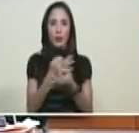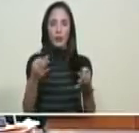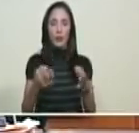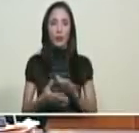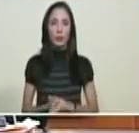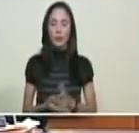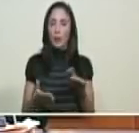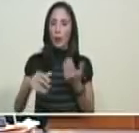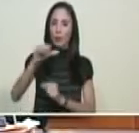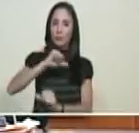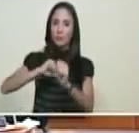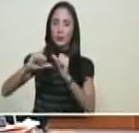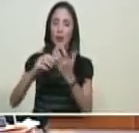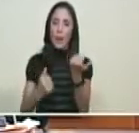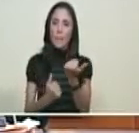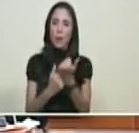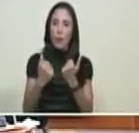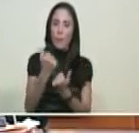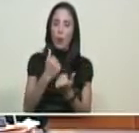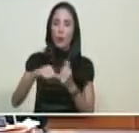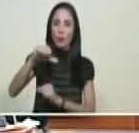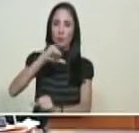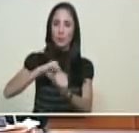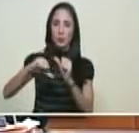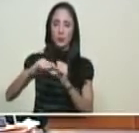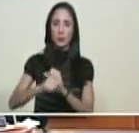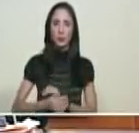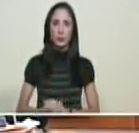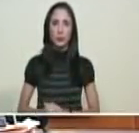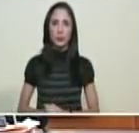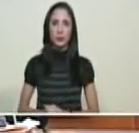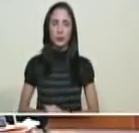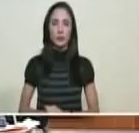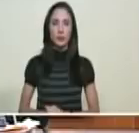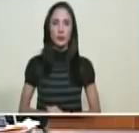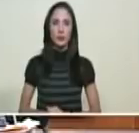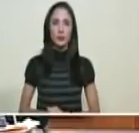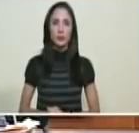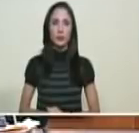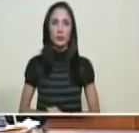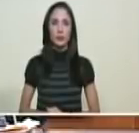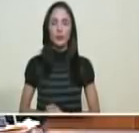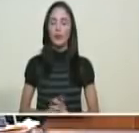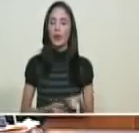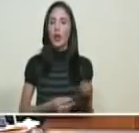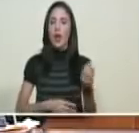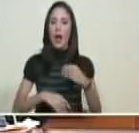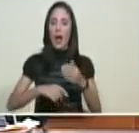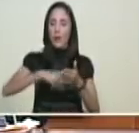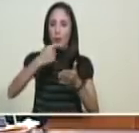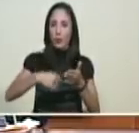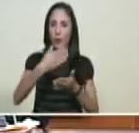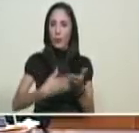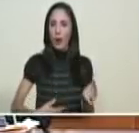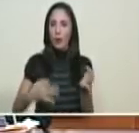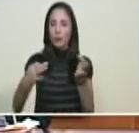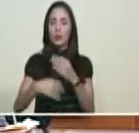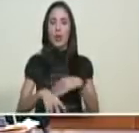Ganar, ganar. Hemos firmado los primeros siete acuerdos